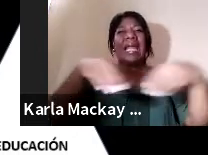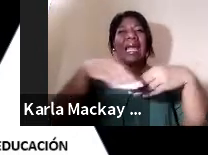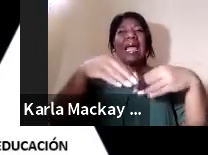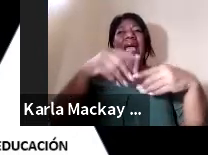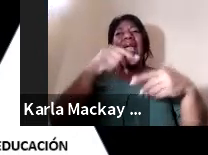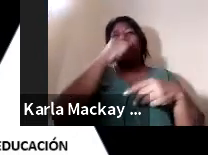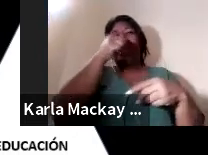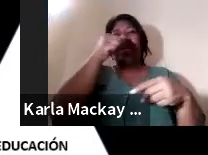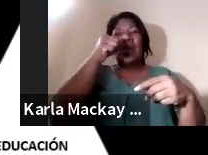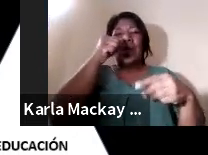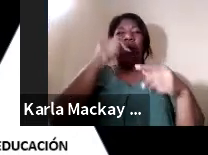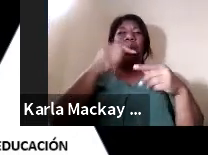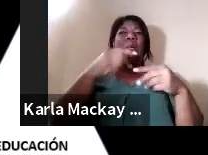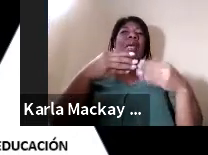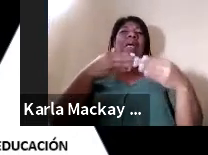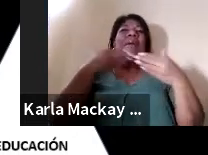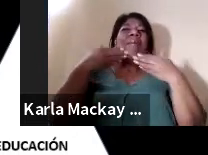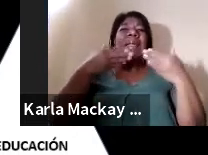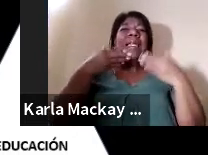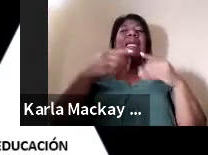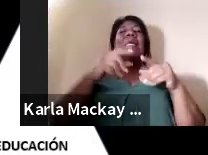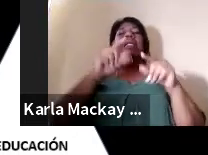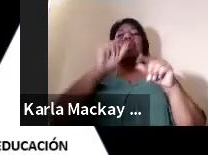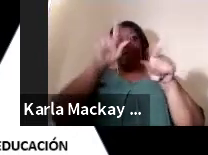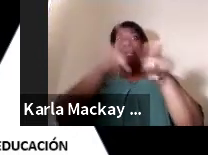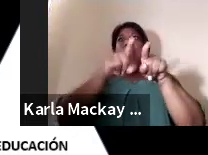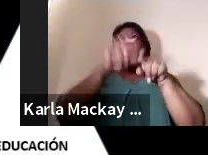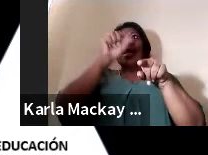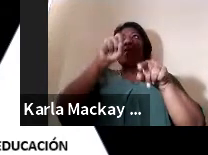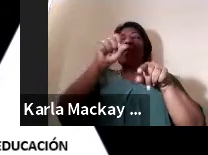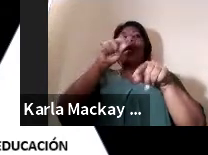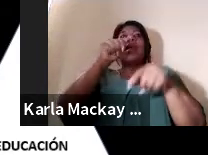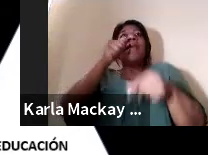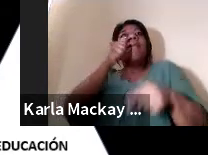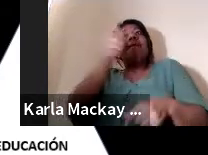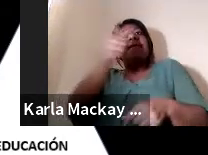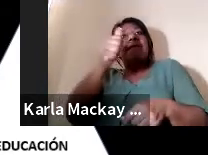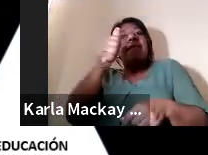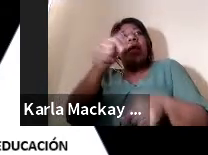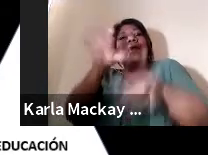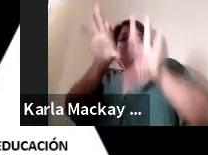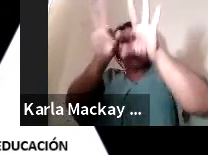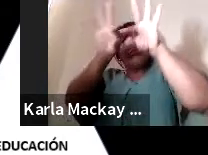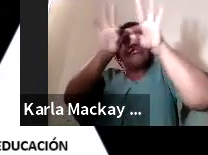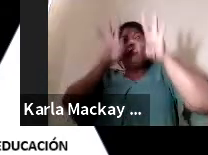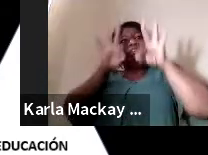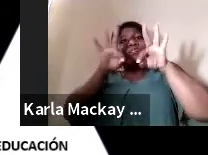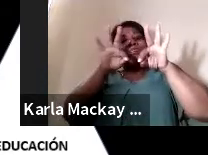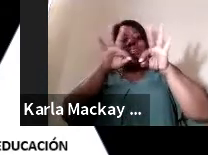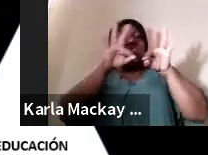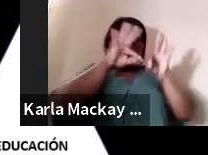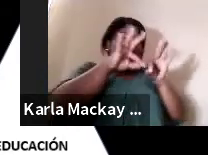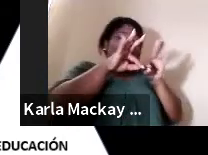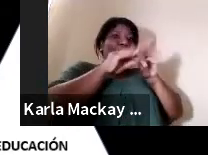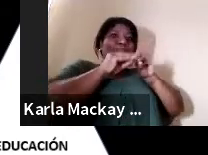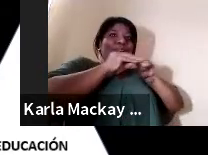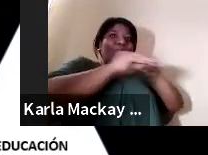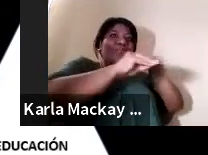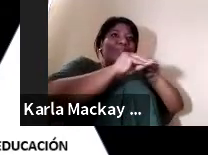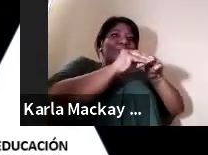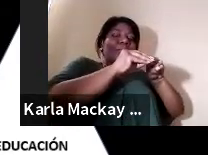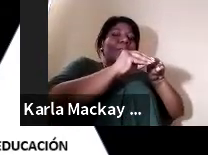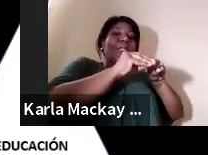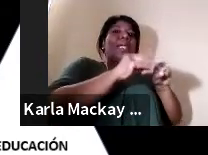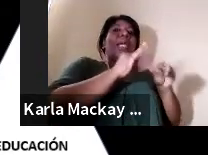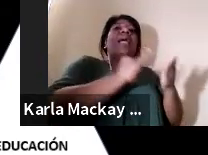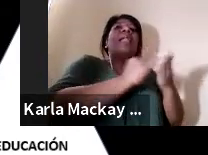muy importante por el hecho de que tenemos que aportar a la cultura investigativa, de que no solo vamos a